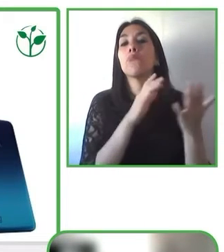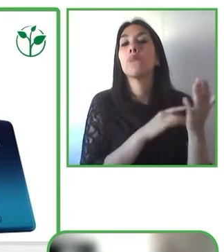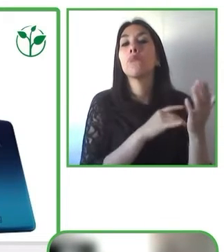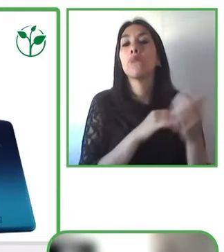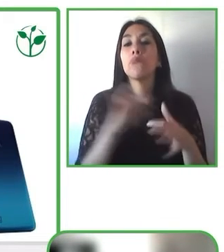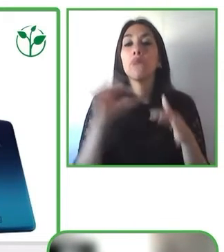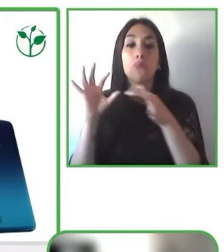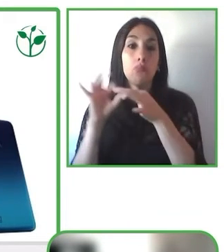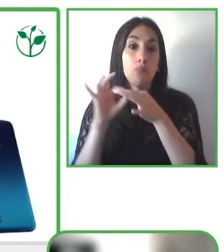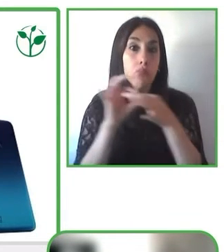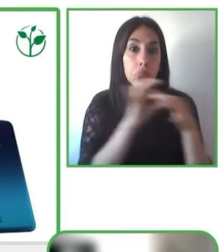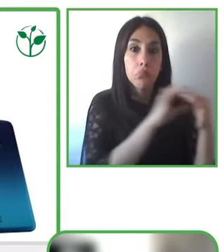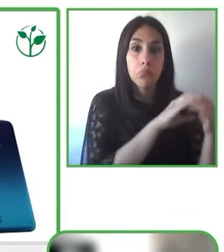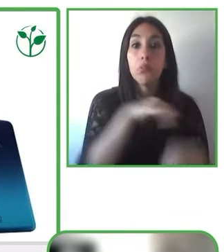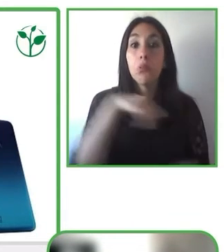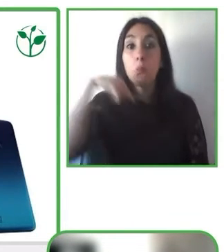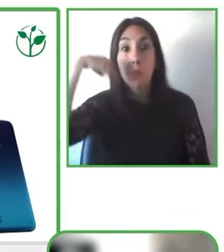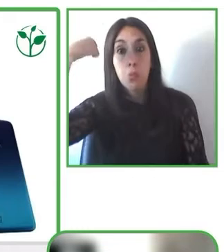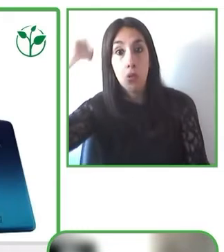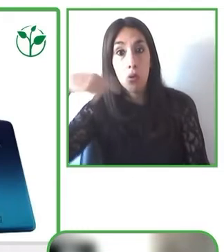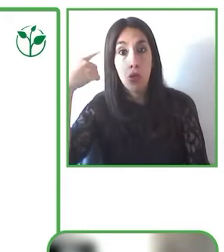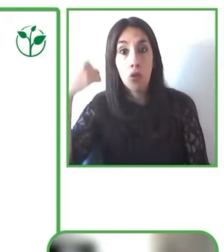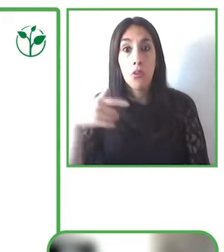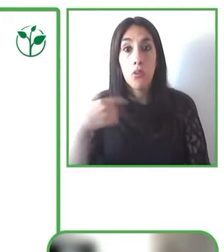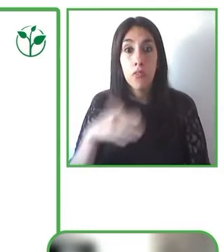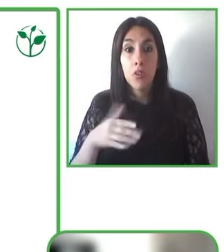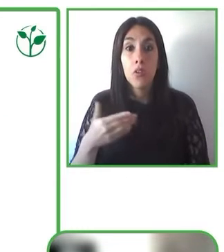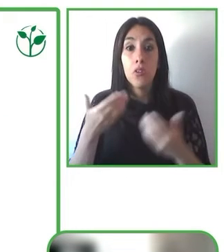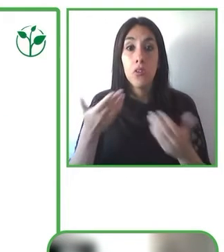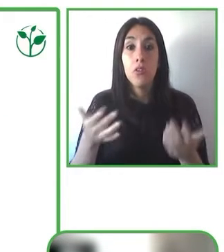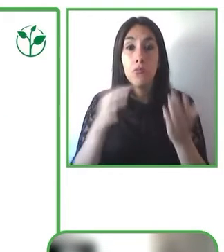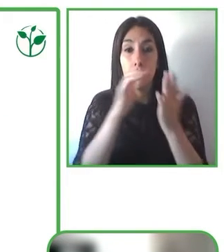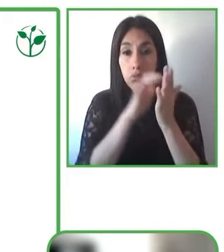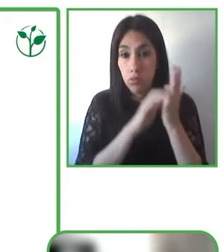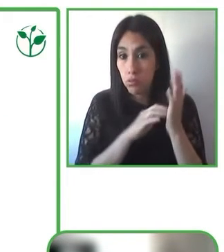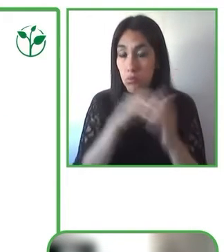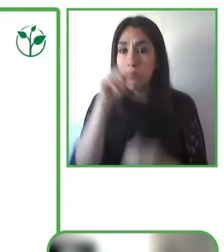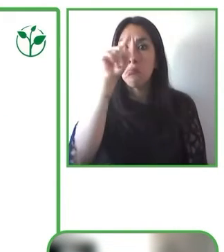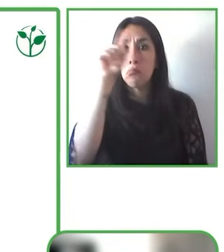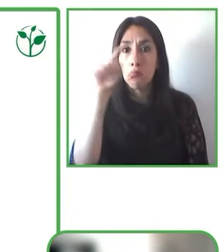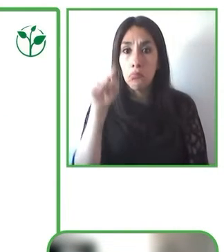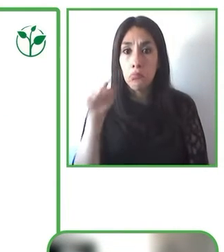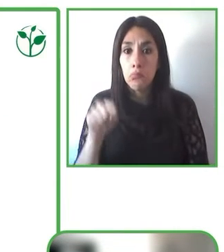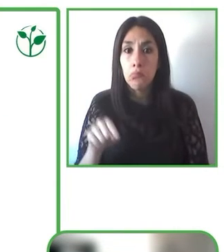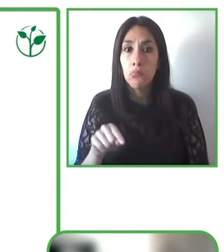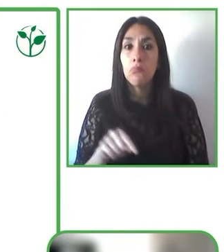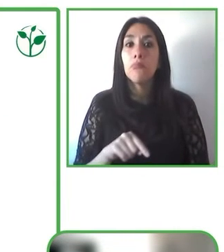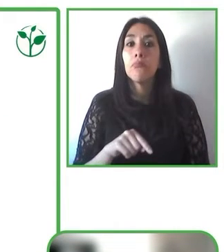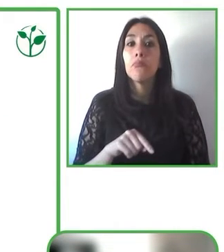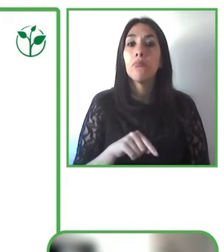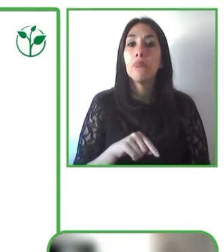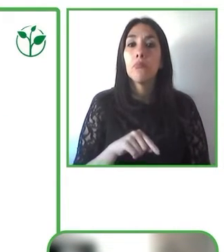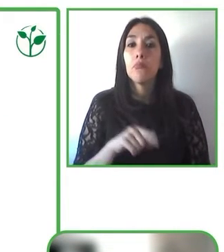cuál es más adecuado para las características que uno necesita.